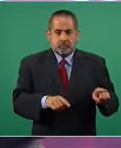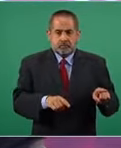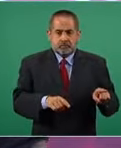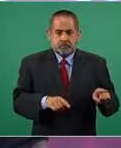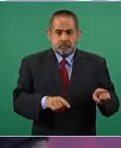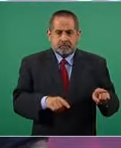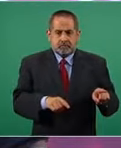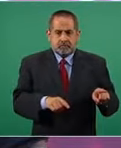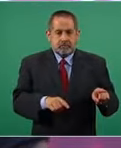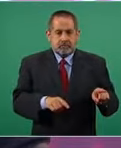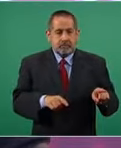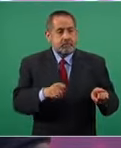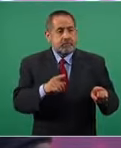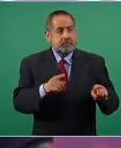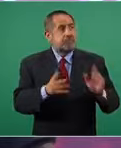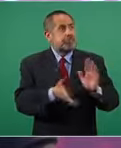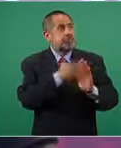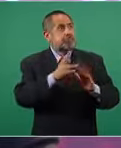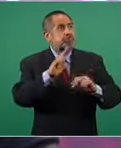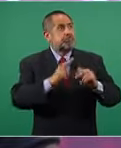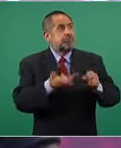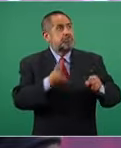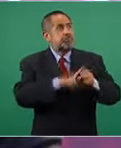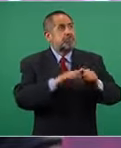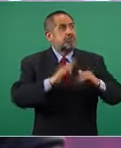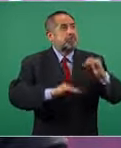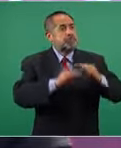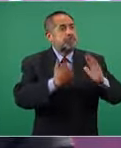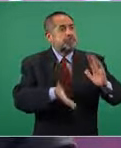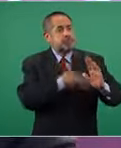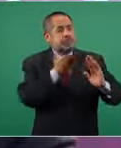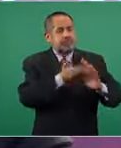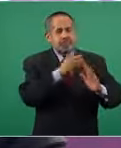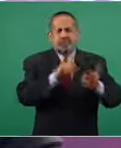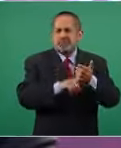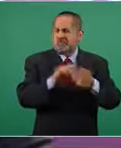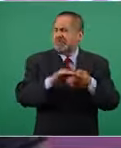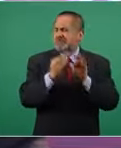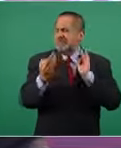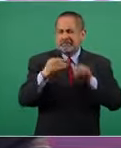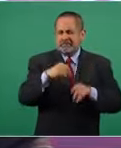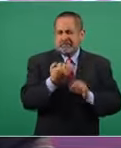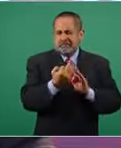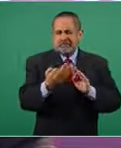construyó un hospital en Iztapaluca aquí cerca